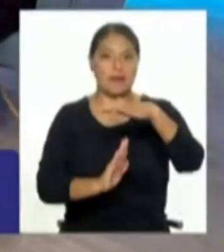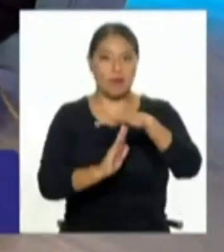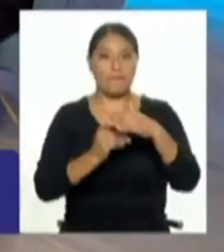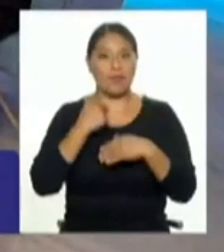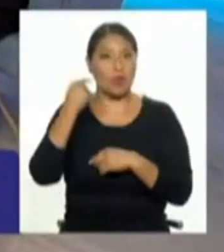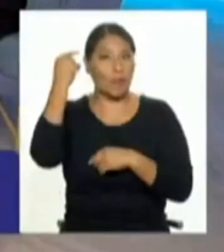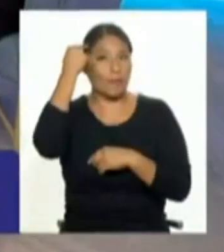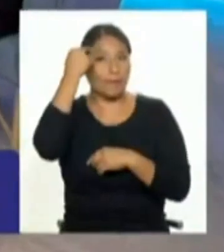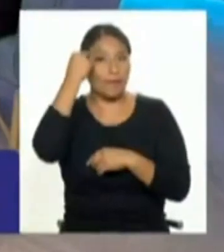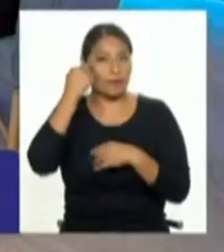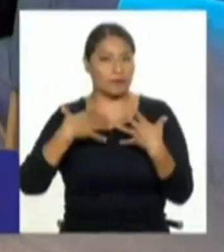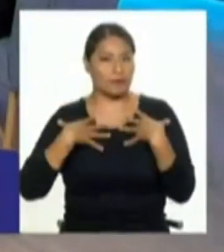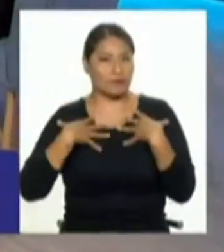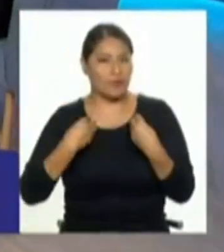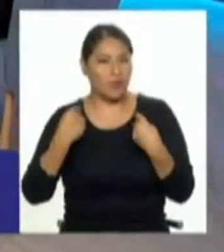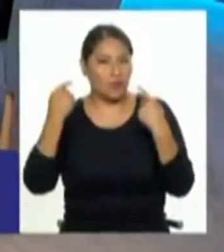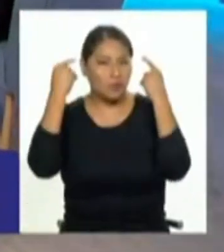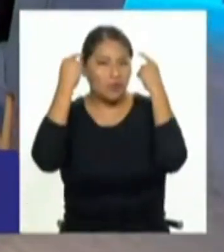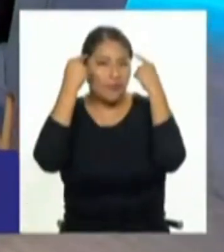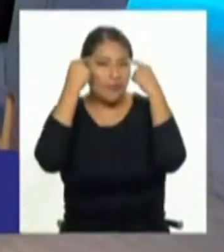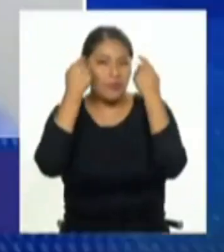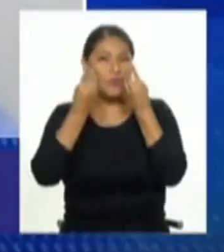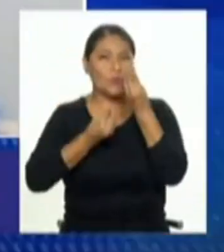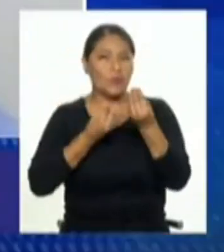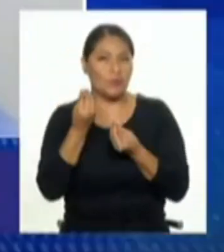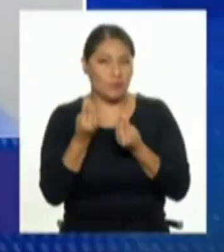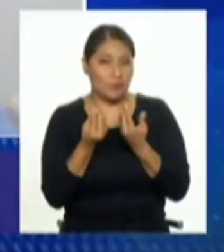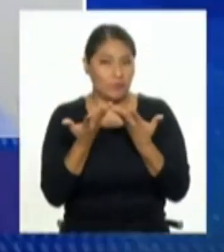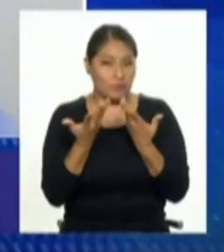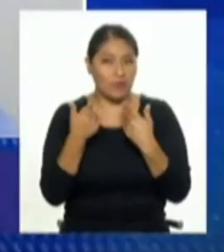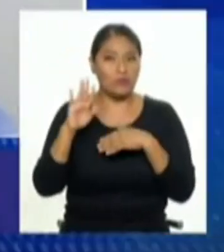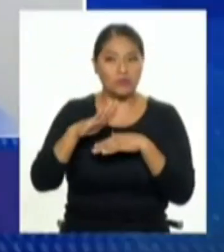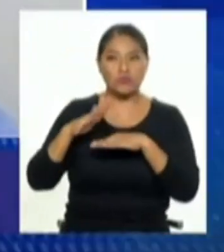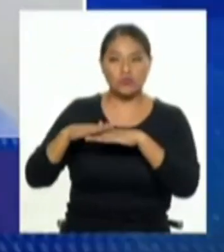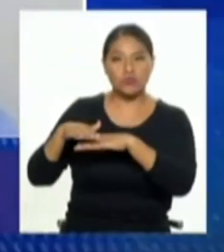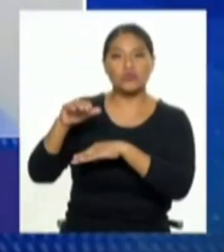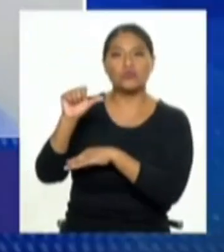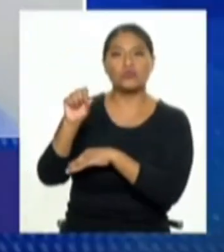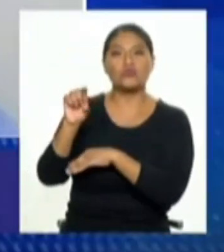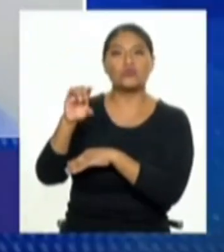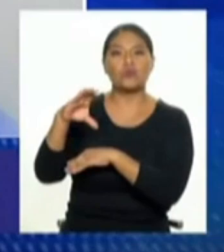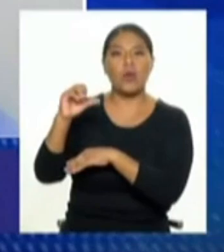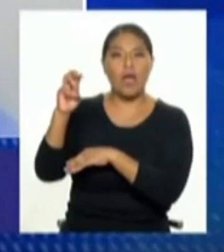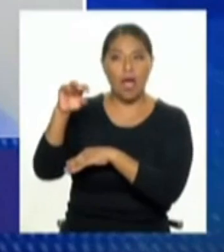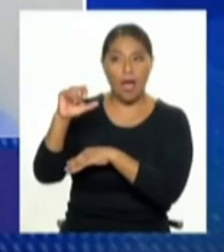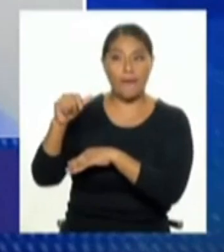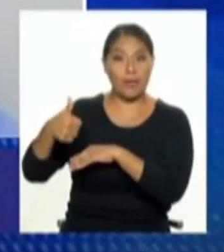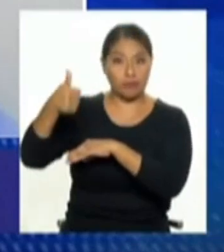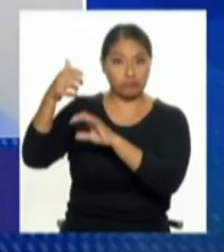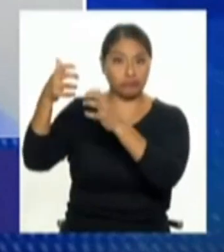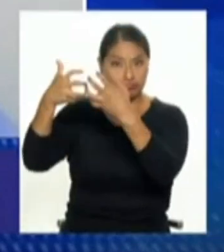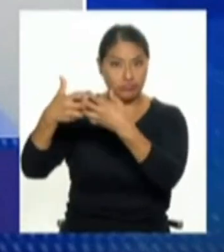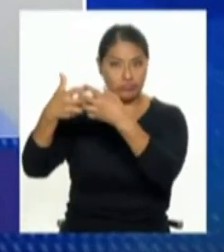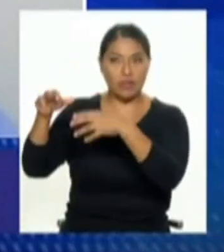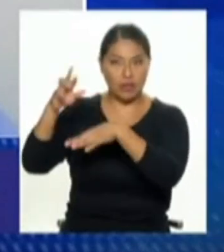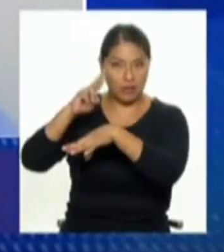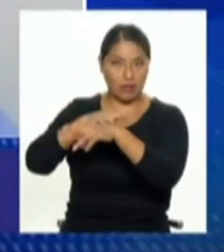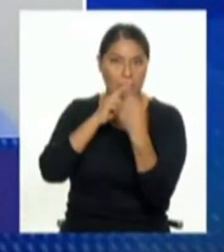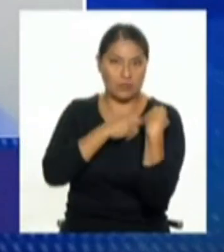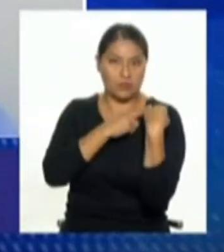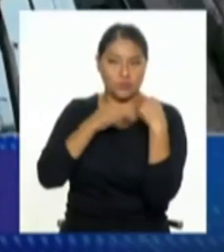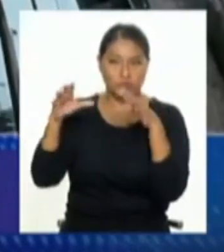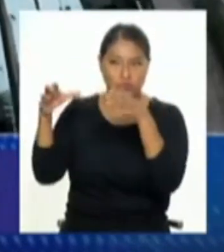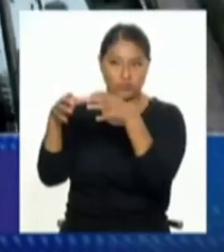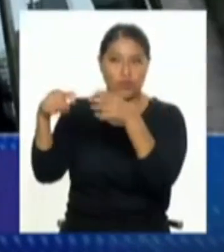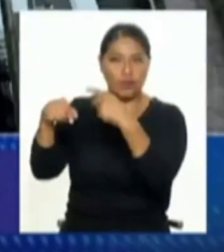pero eso implica que también los funcionarios de los diferentes otros sectores del ministerio que corresponde al uso